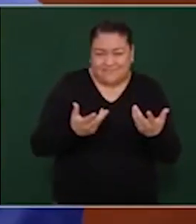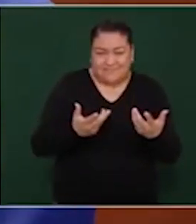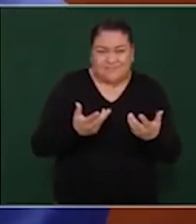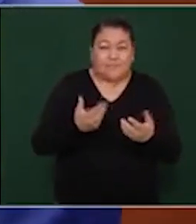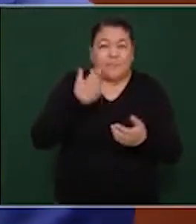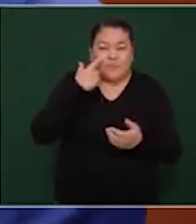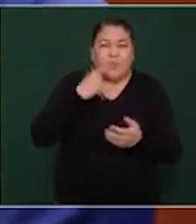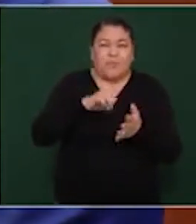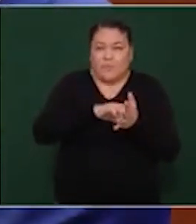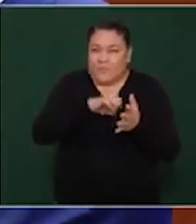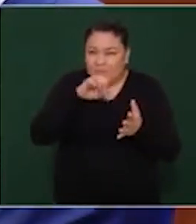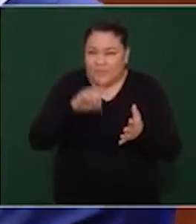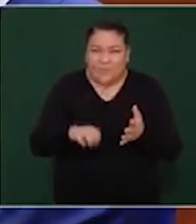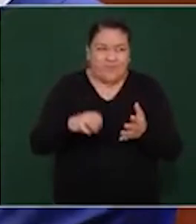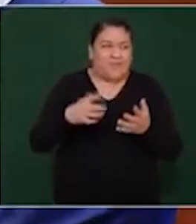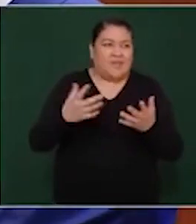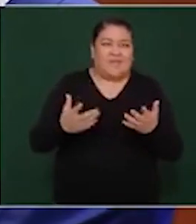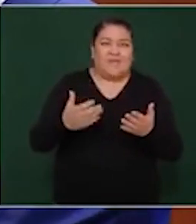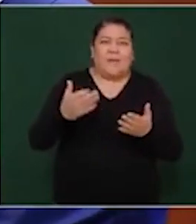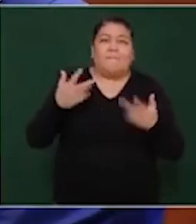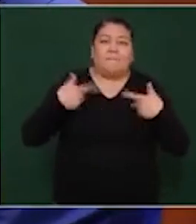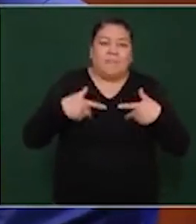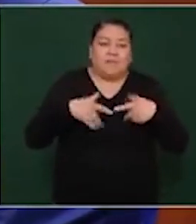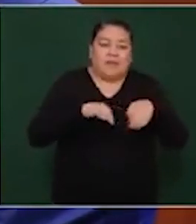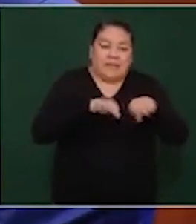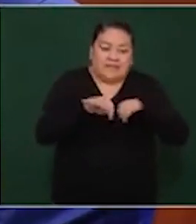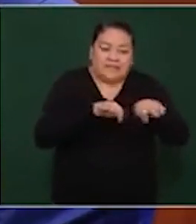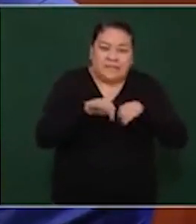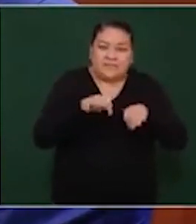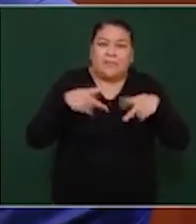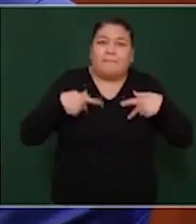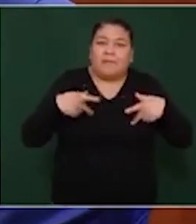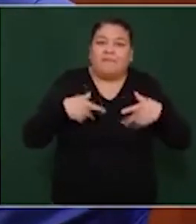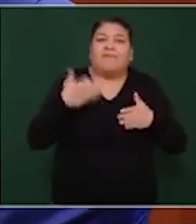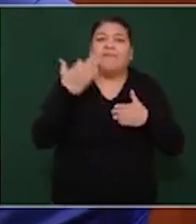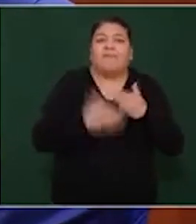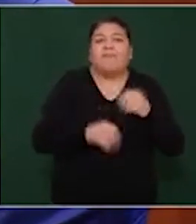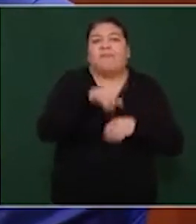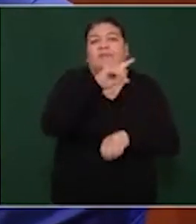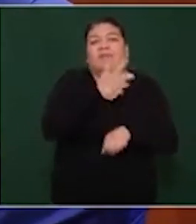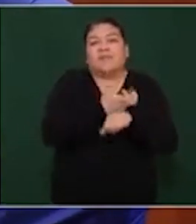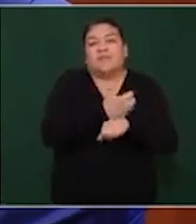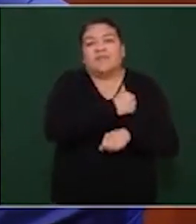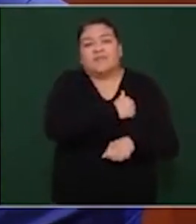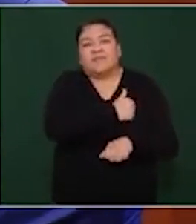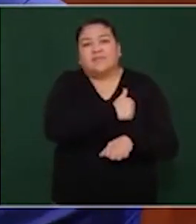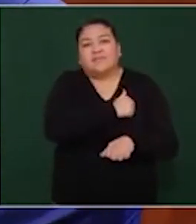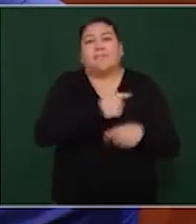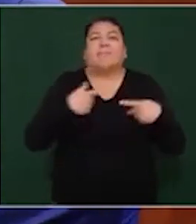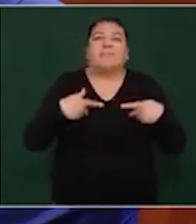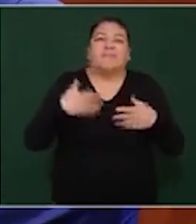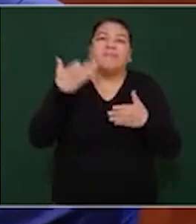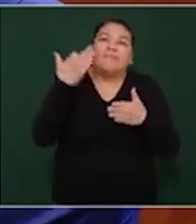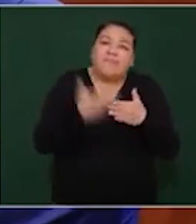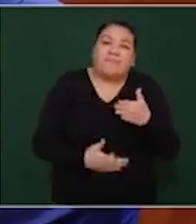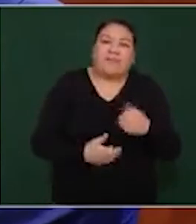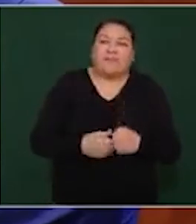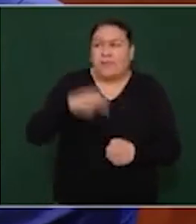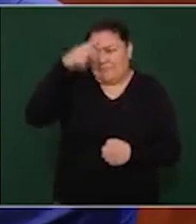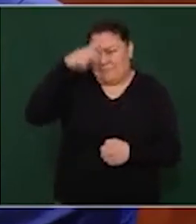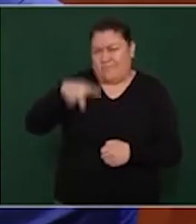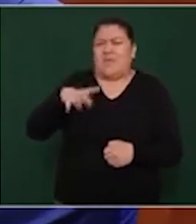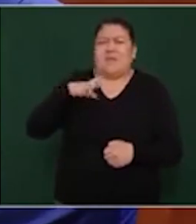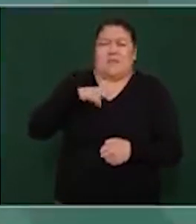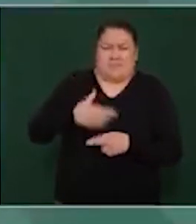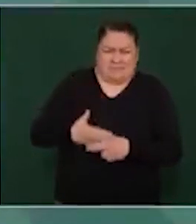Hace falta fuerza de trabajo, mano de obra en Estados Unidos, en Canadá, se tiene en México,